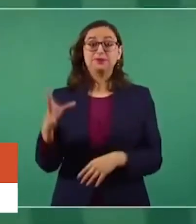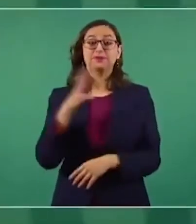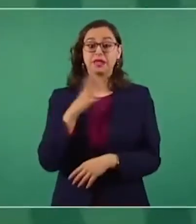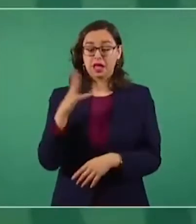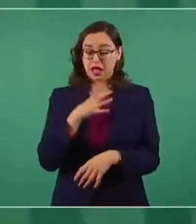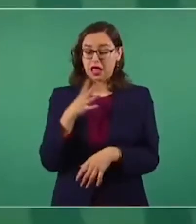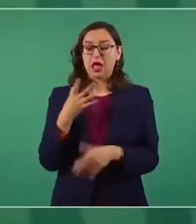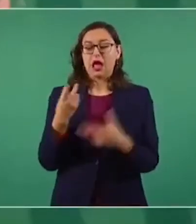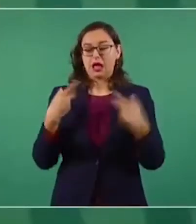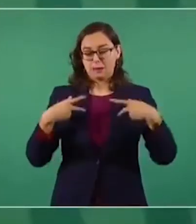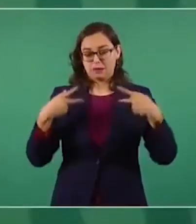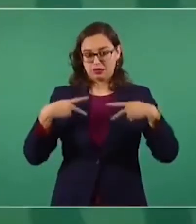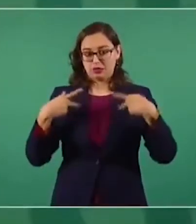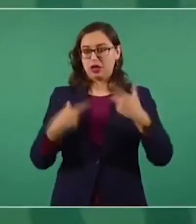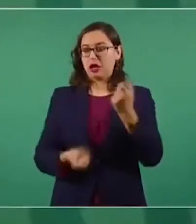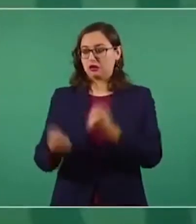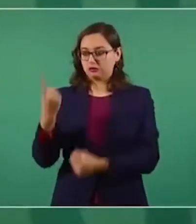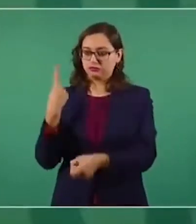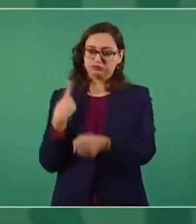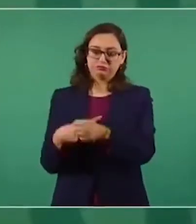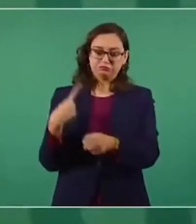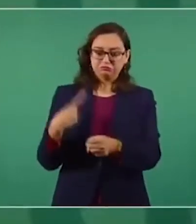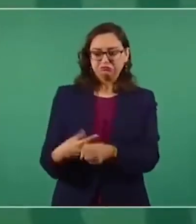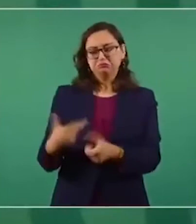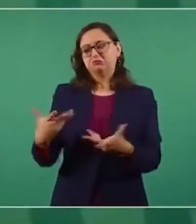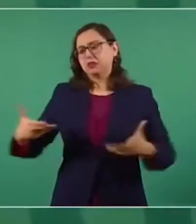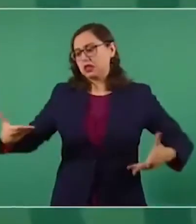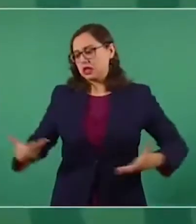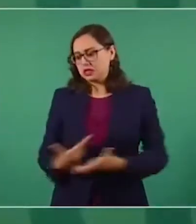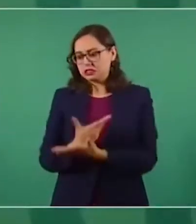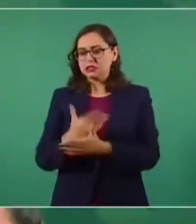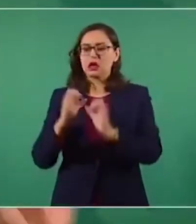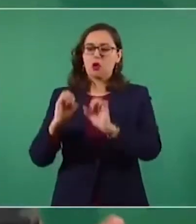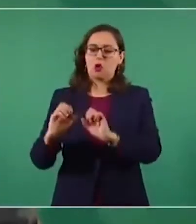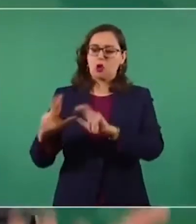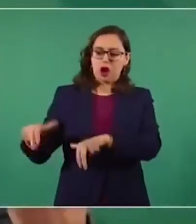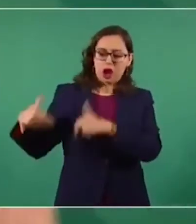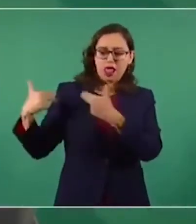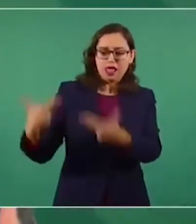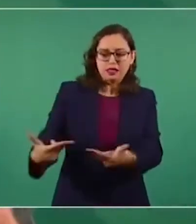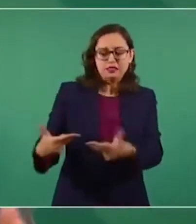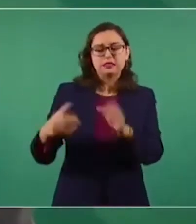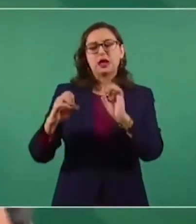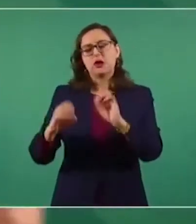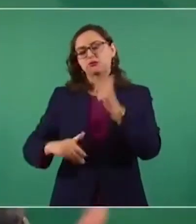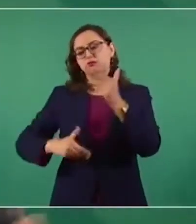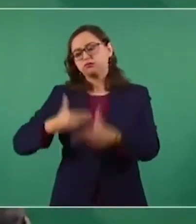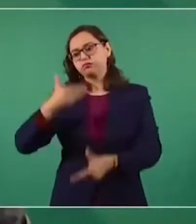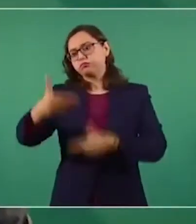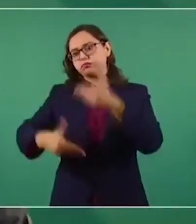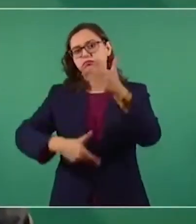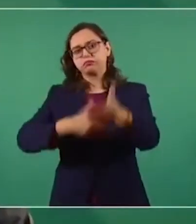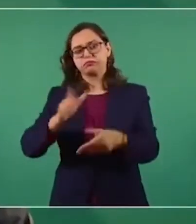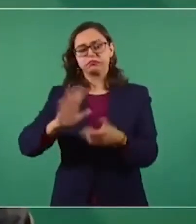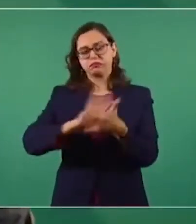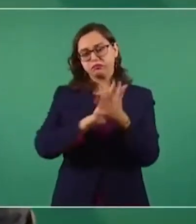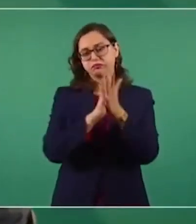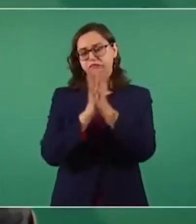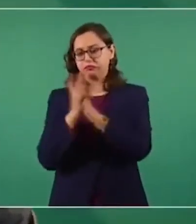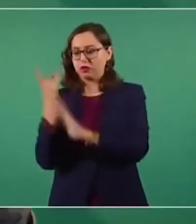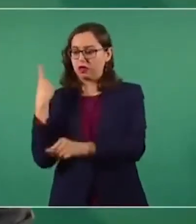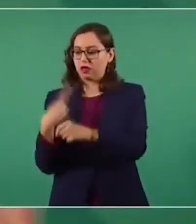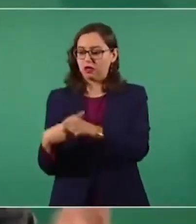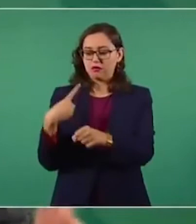inmunosupresoras, algunas son congénitas, algunas son por nacimiento, algunas son adquiridas por situaciones de salud